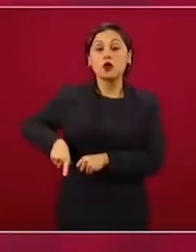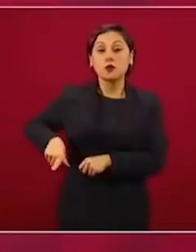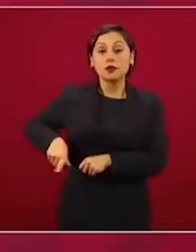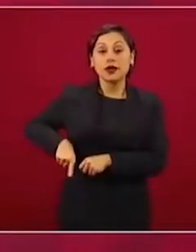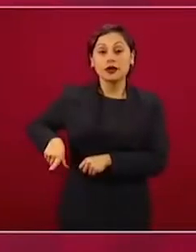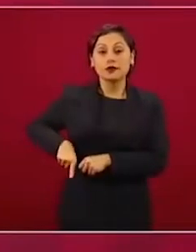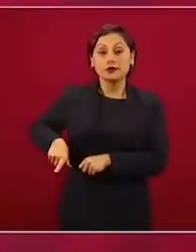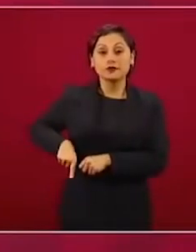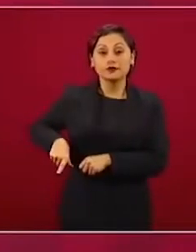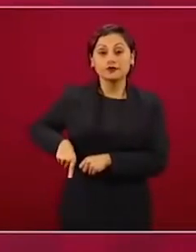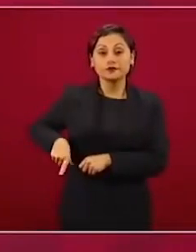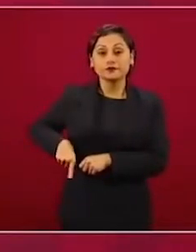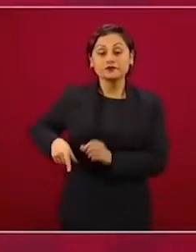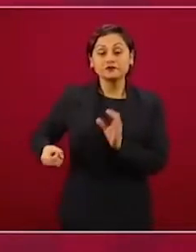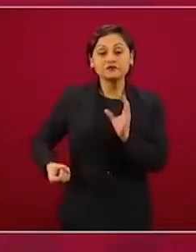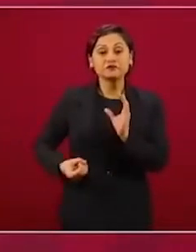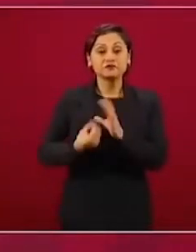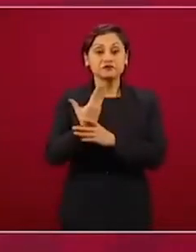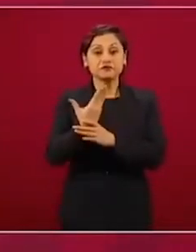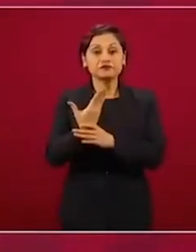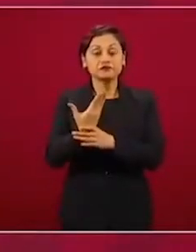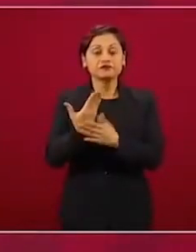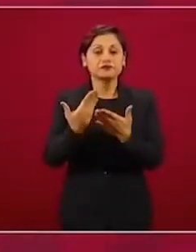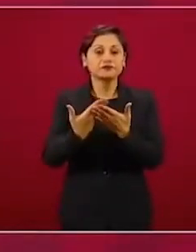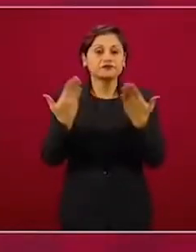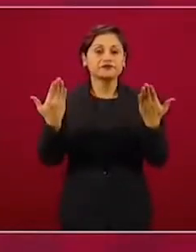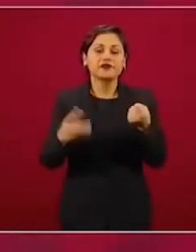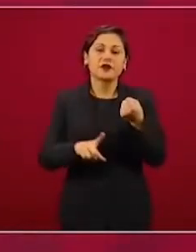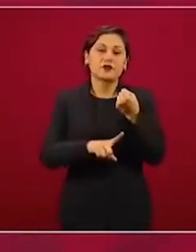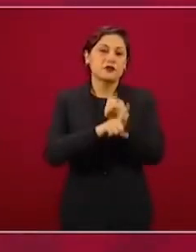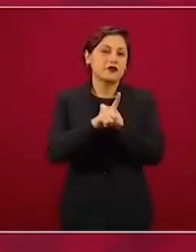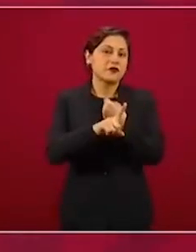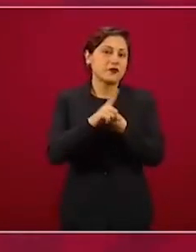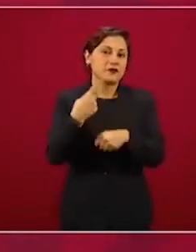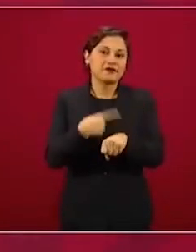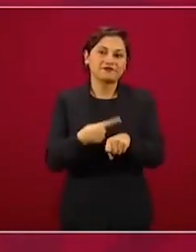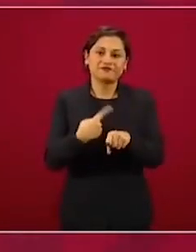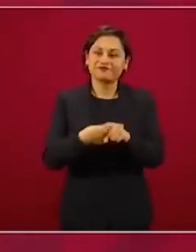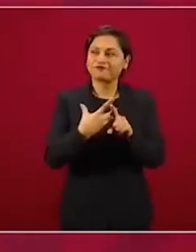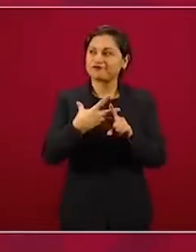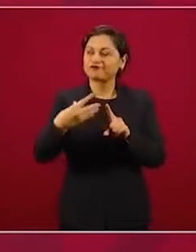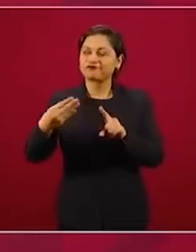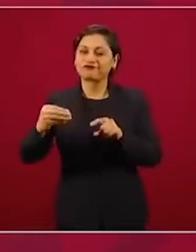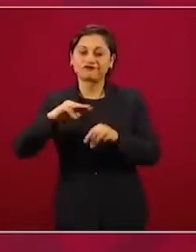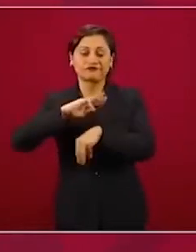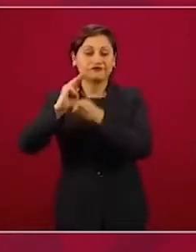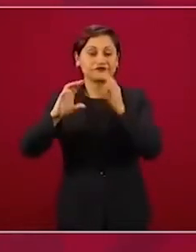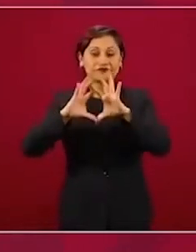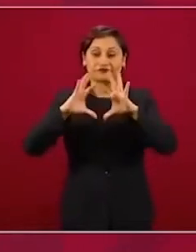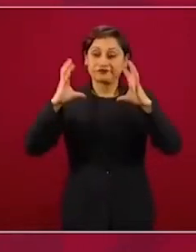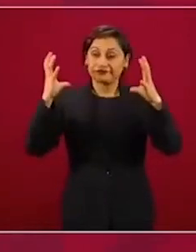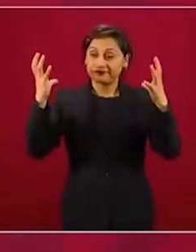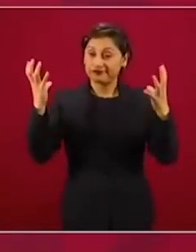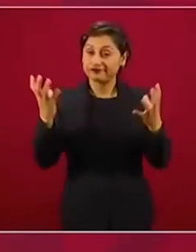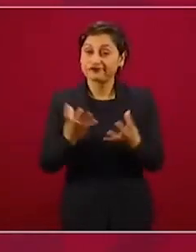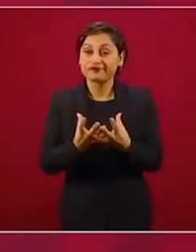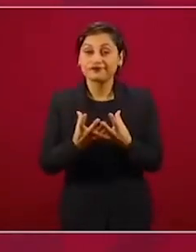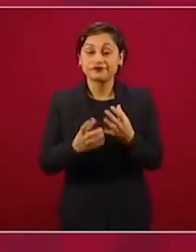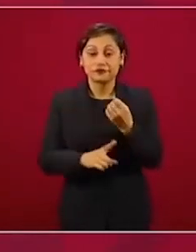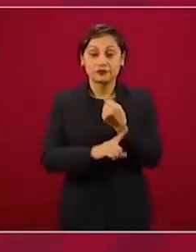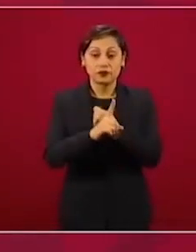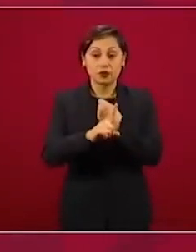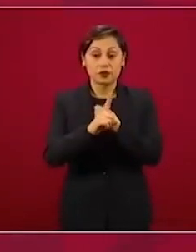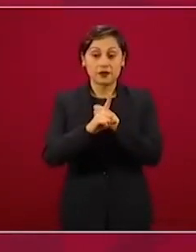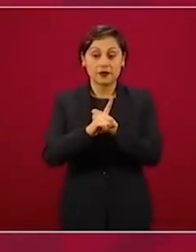la pandemia y de la crisis mundial, la depreciación del peso